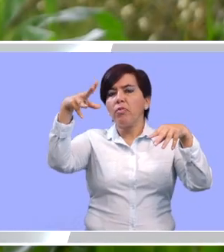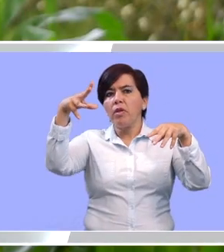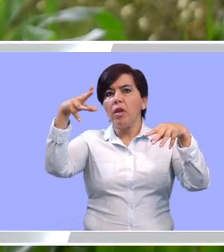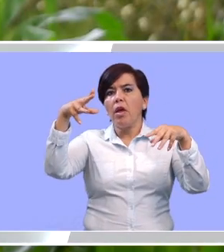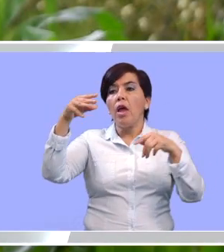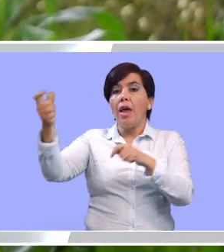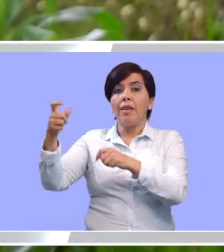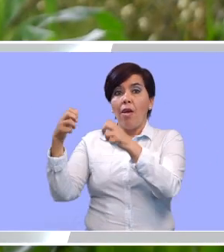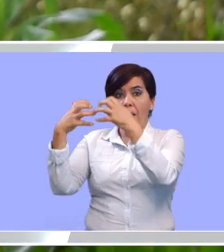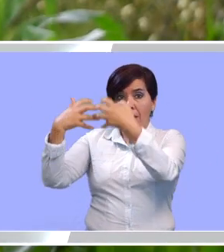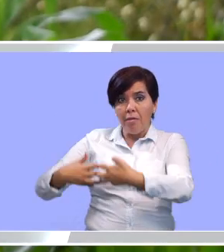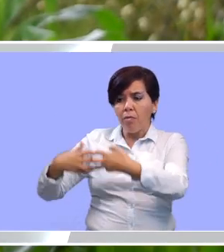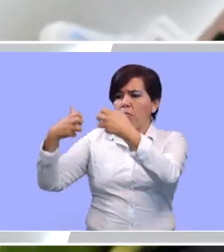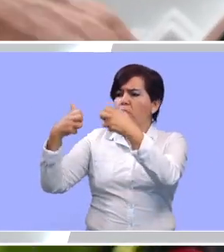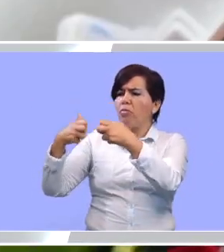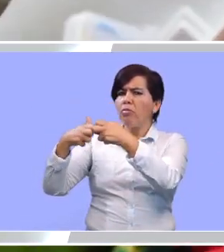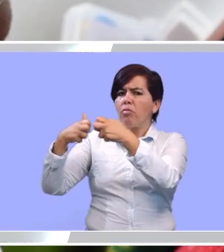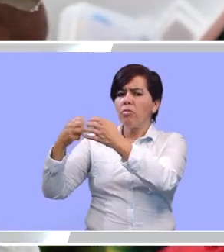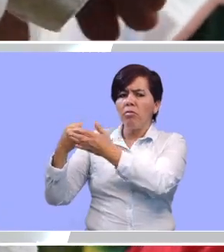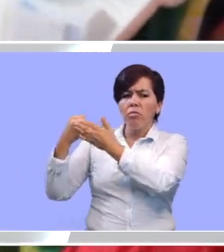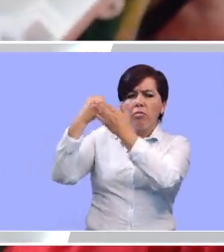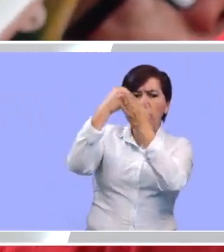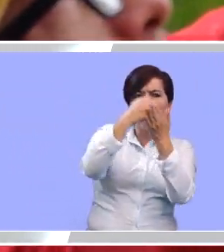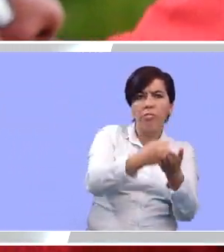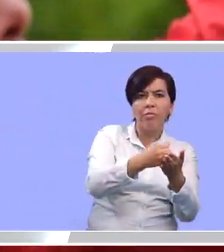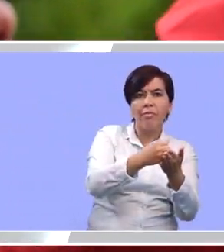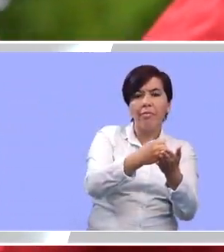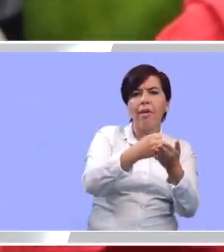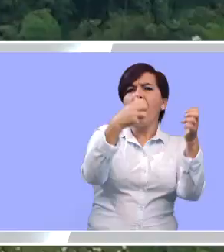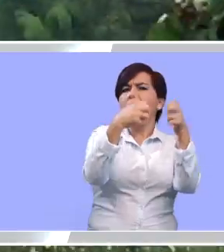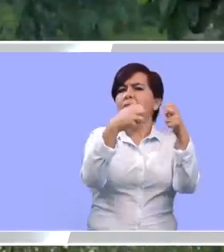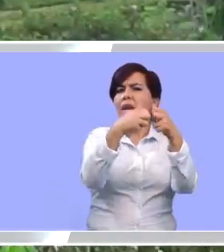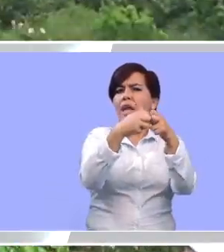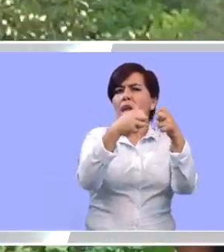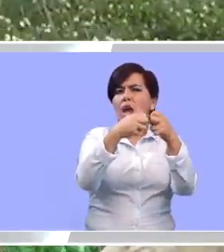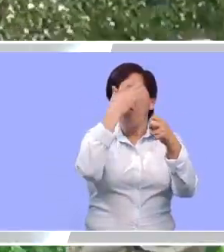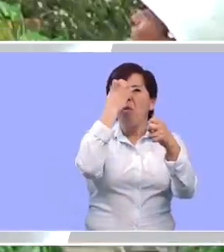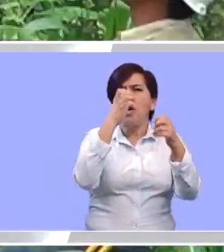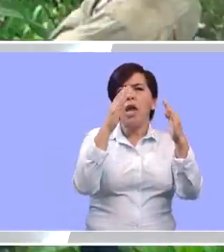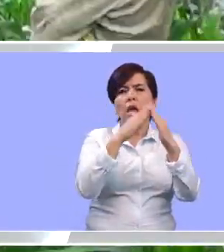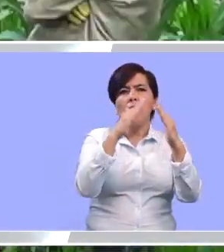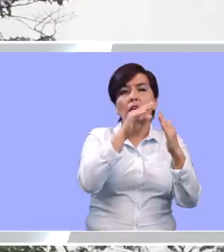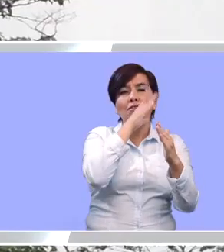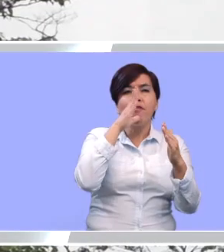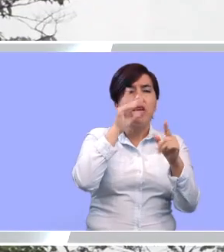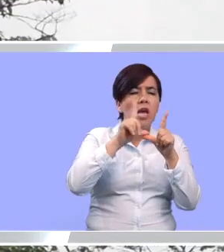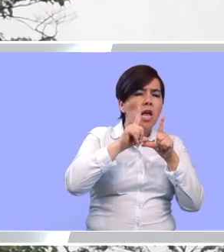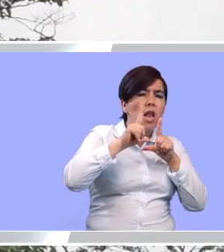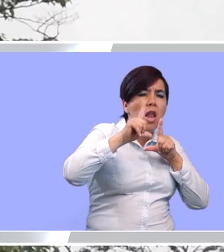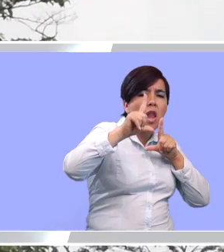llevándole energía a partes donde ha sido imposible llegar hasta ahora,